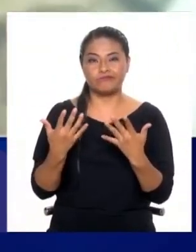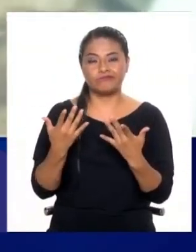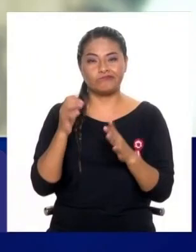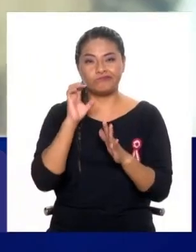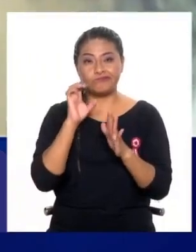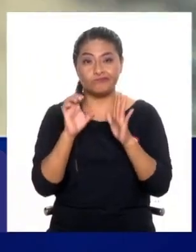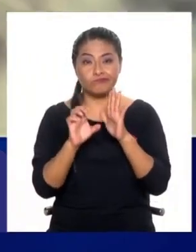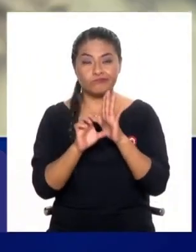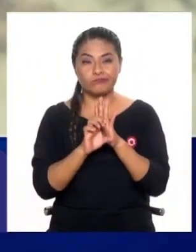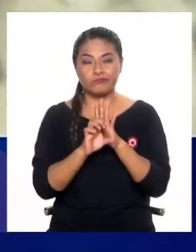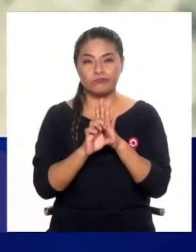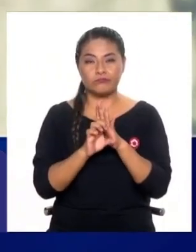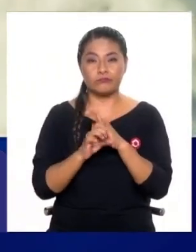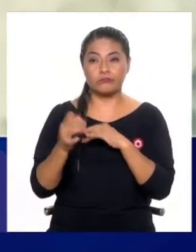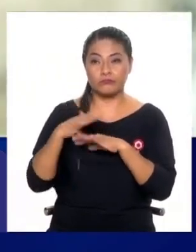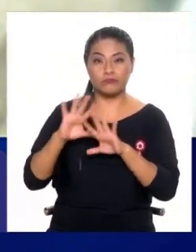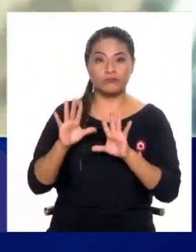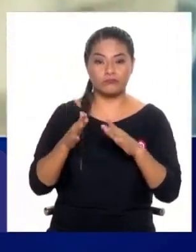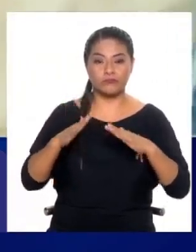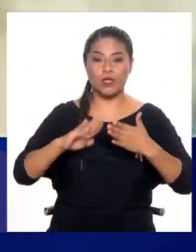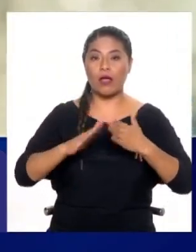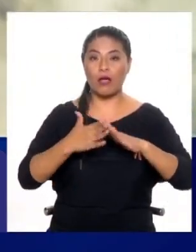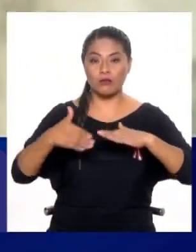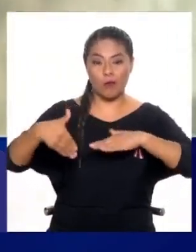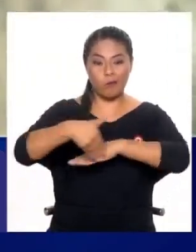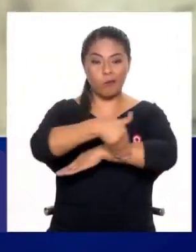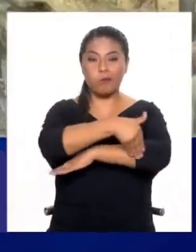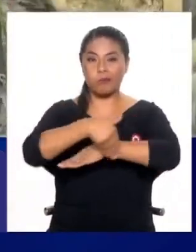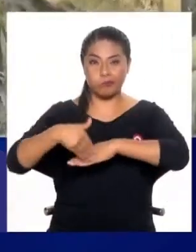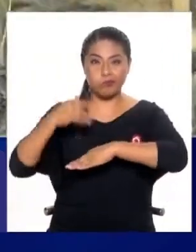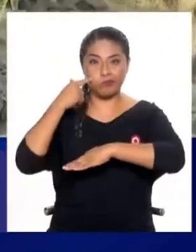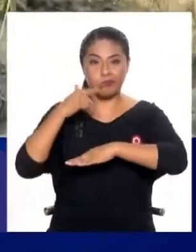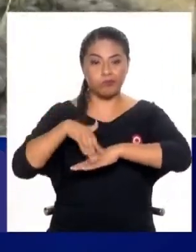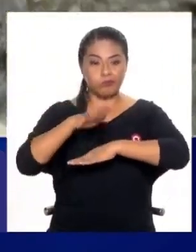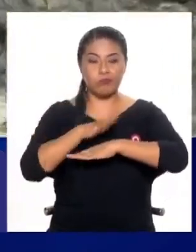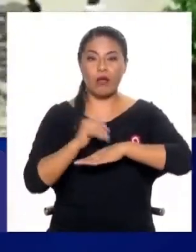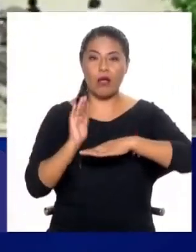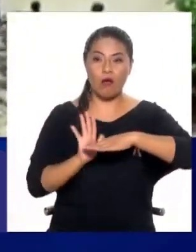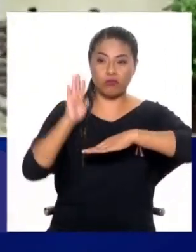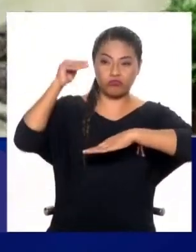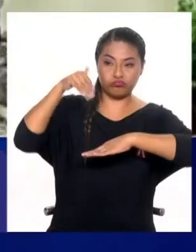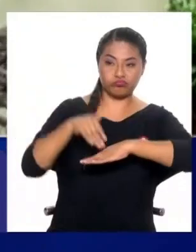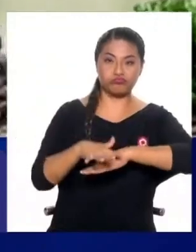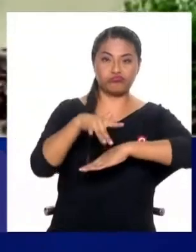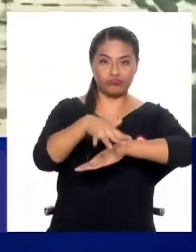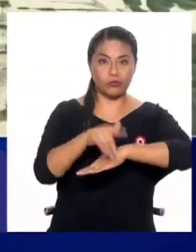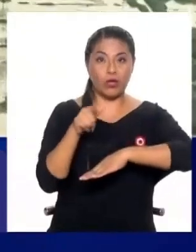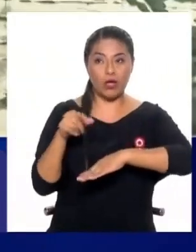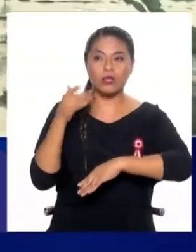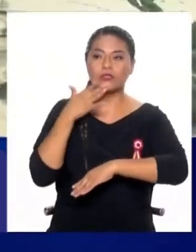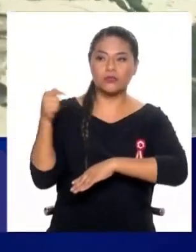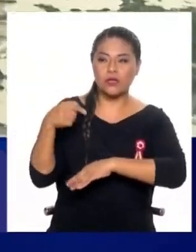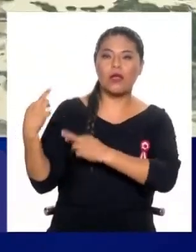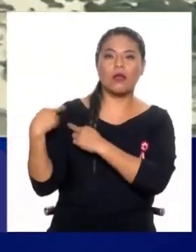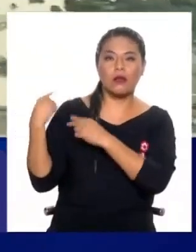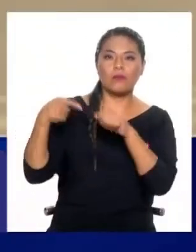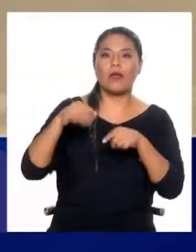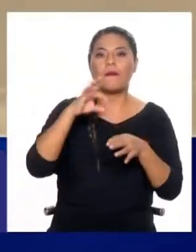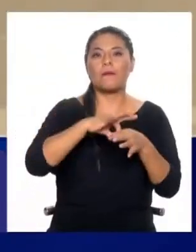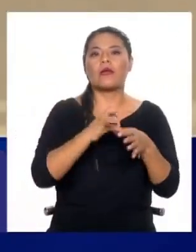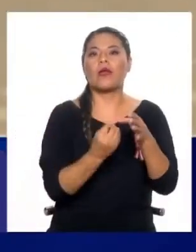en la parte urbana, el Ministerio de Vivienda, en las cuencas altas y medias, es el Ministerio de Agricultura quien tiene las competencias.